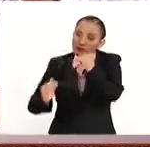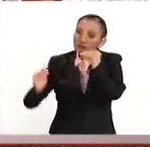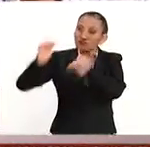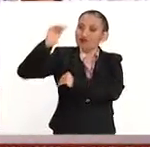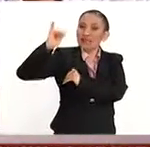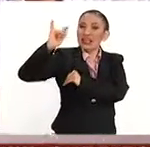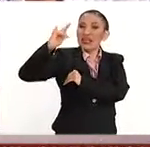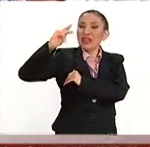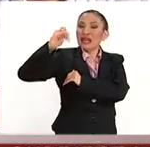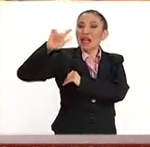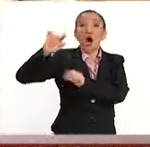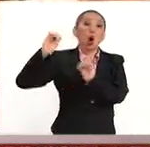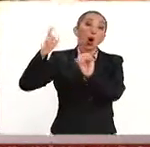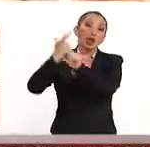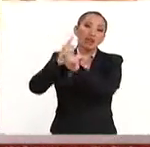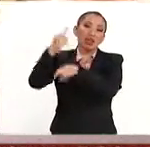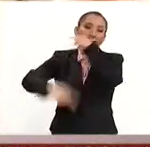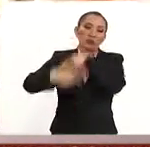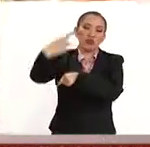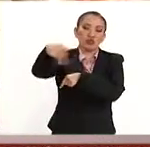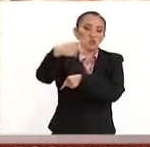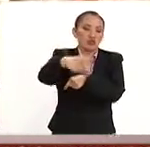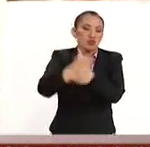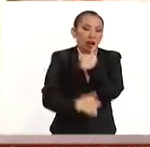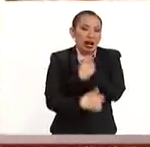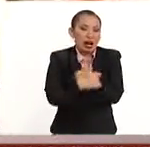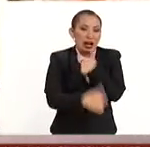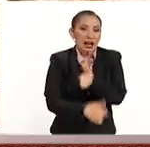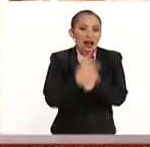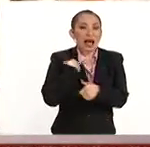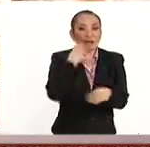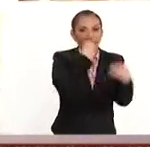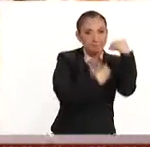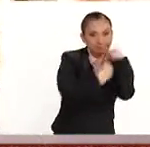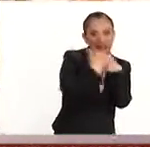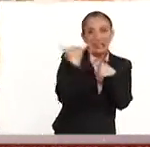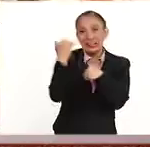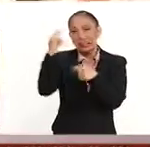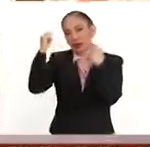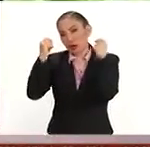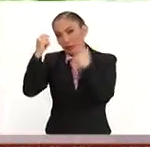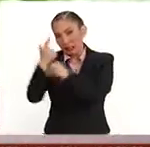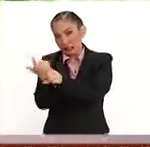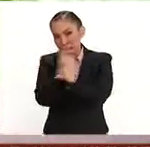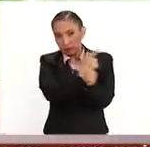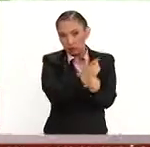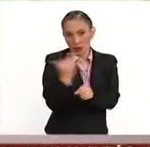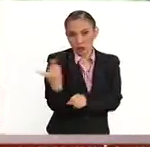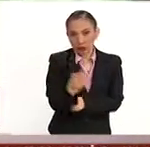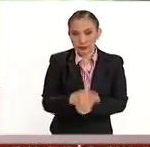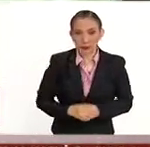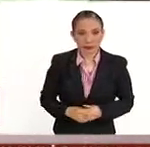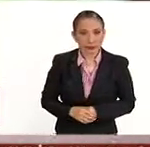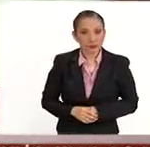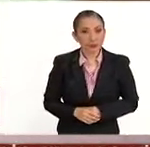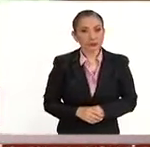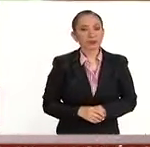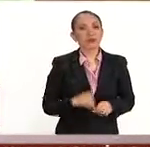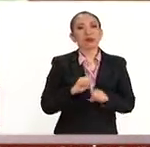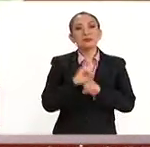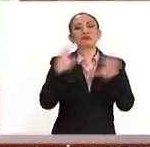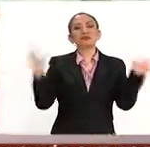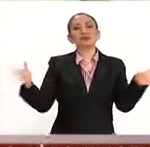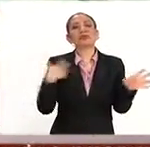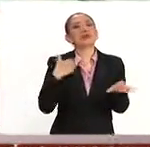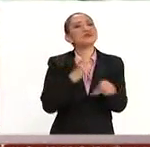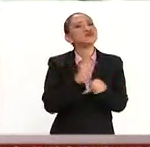ingeniería o licenciatura dependiendo de la carrera de su opción. En este caso de gastronomía y de turismo son licenciaturas. Claro. Bueno,